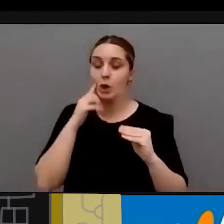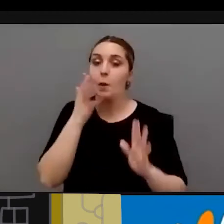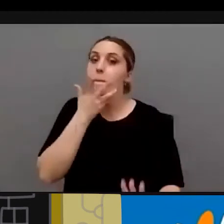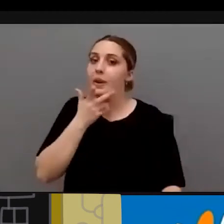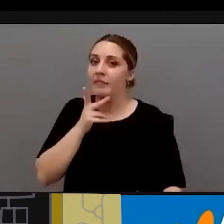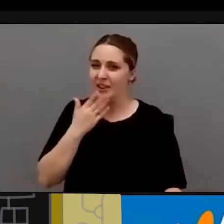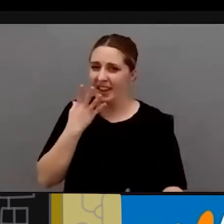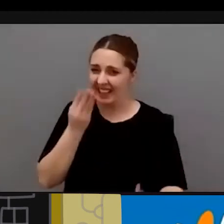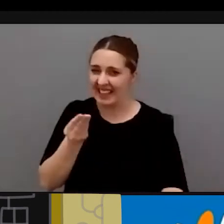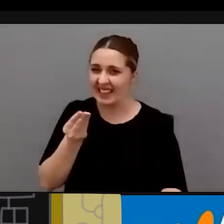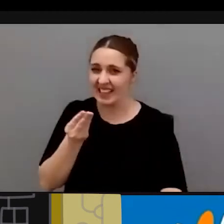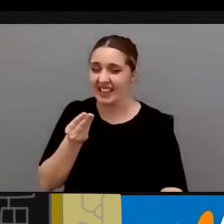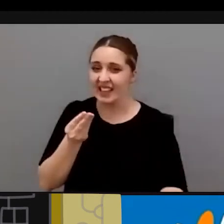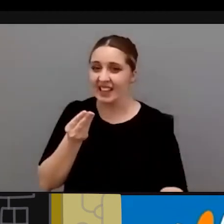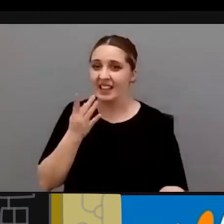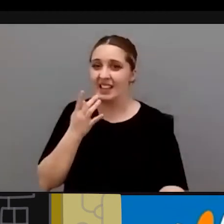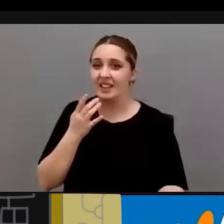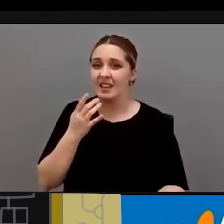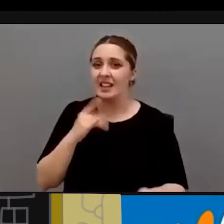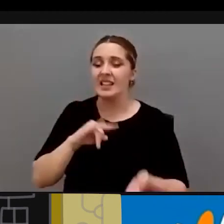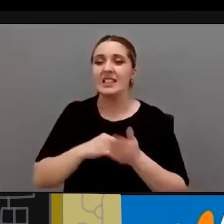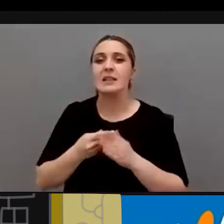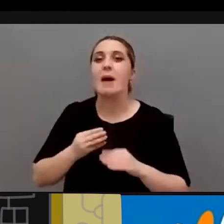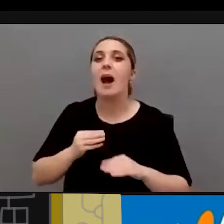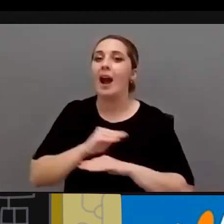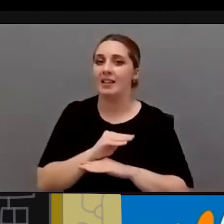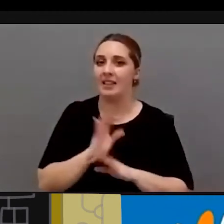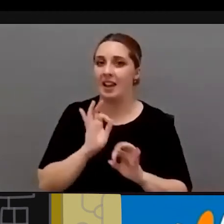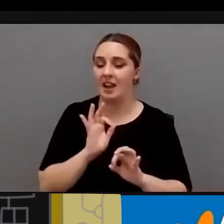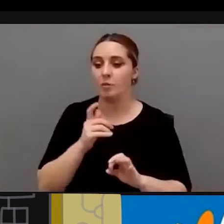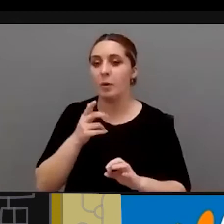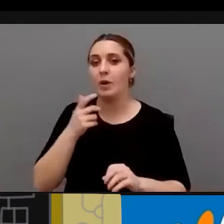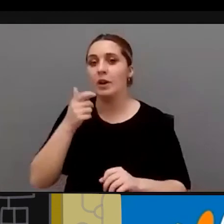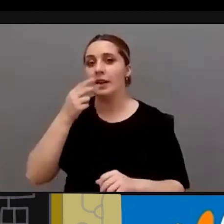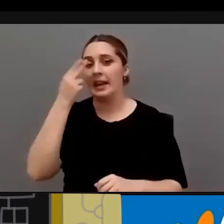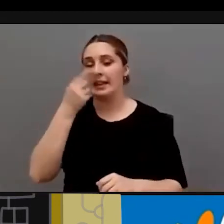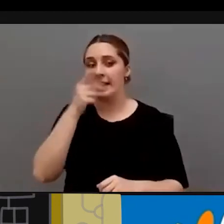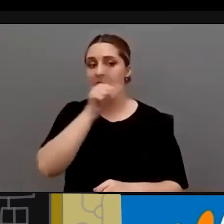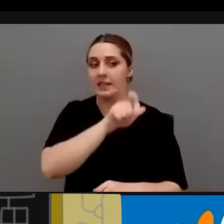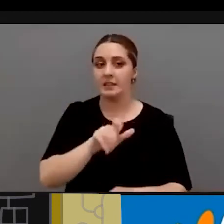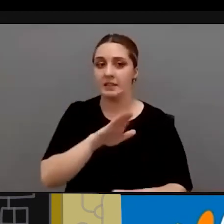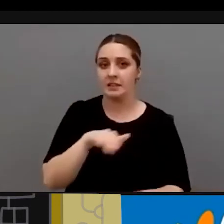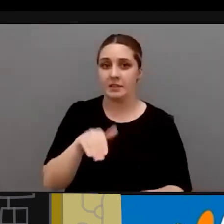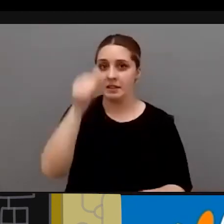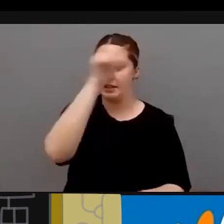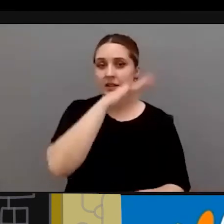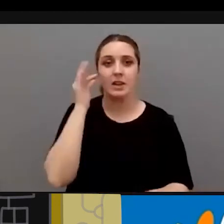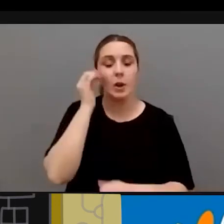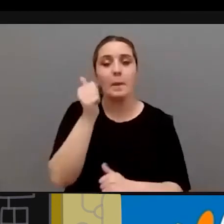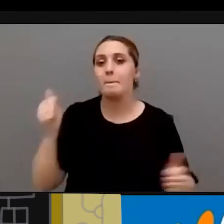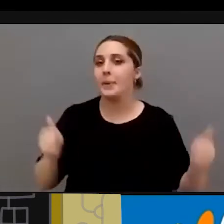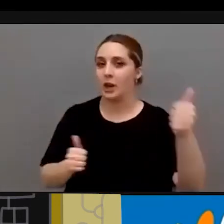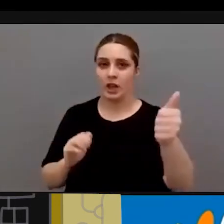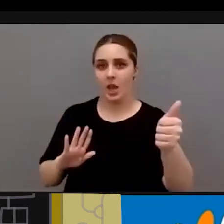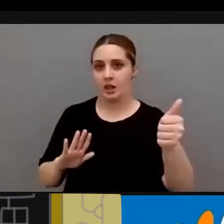entendéis ¿verdad? seguir creyendo en un sistema garantista que antepone los intereses del menor y de la menor por encima de todo pero también es verdad